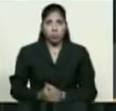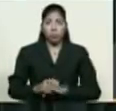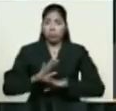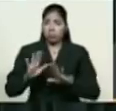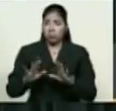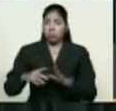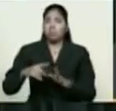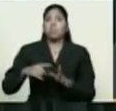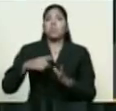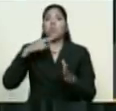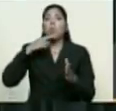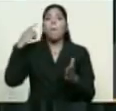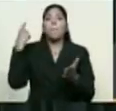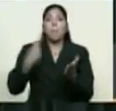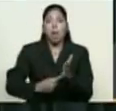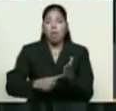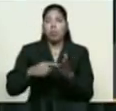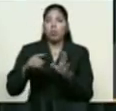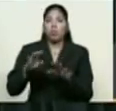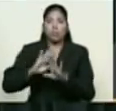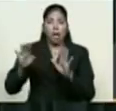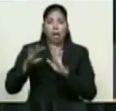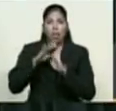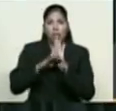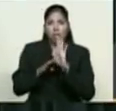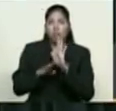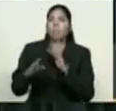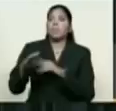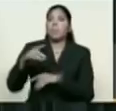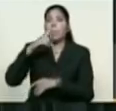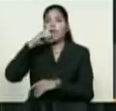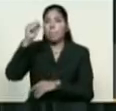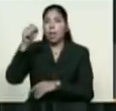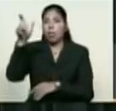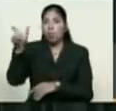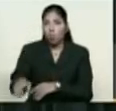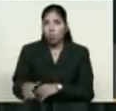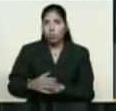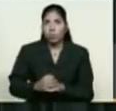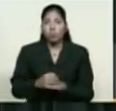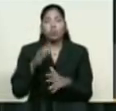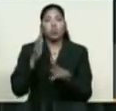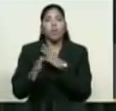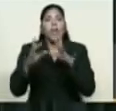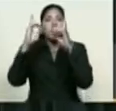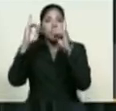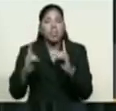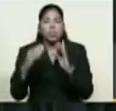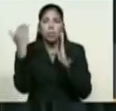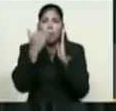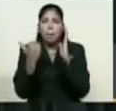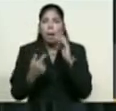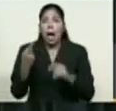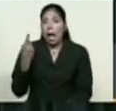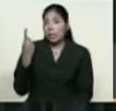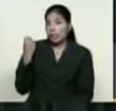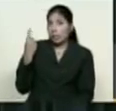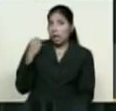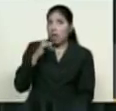quiero informar al pueblo venezolano sobre las iniciativas en el campo económico anunciadas el día de ayer.